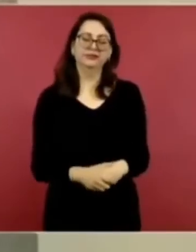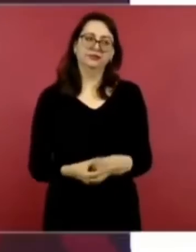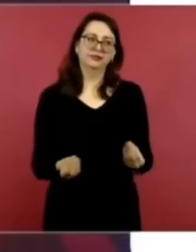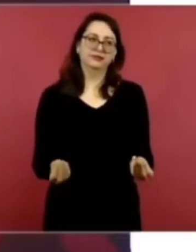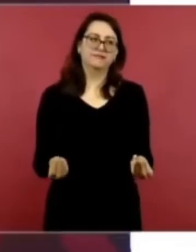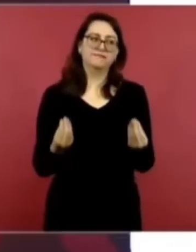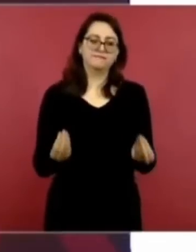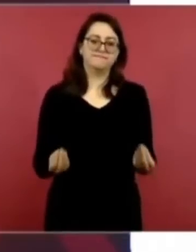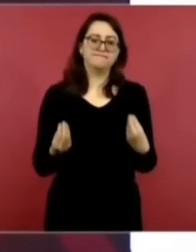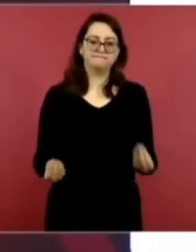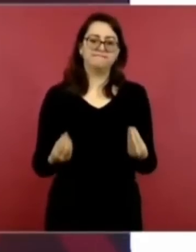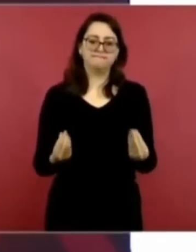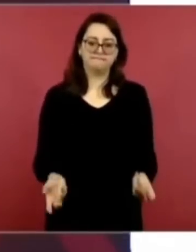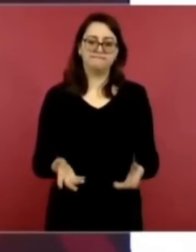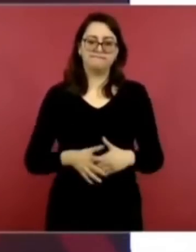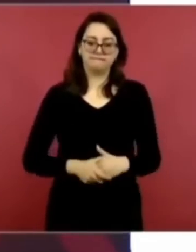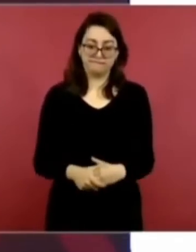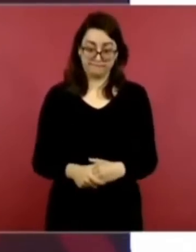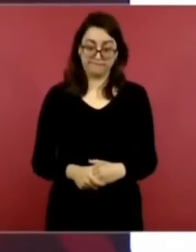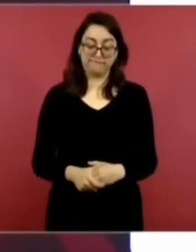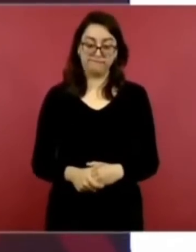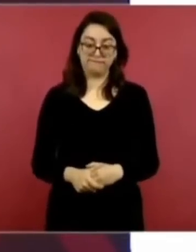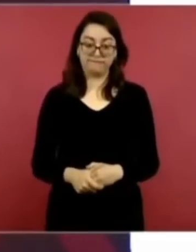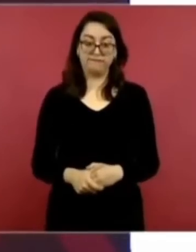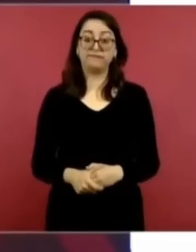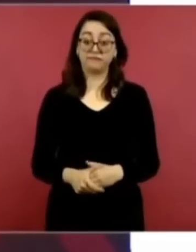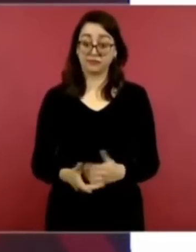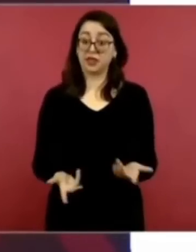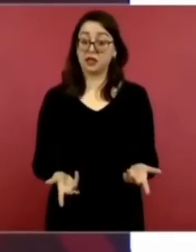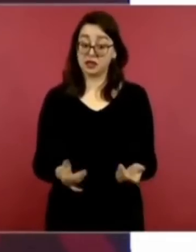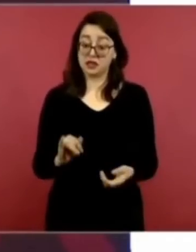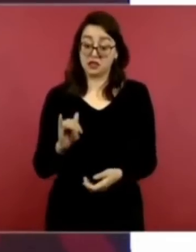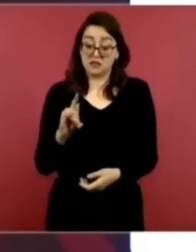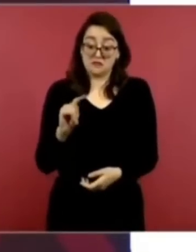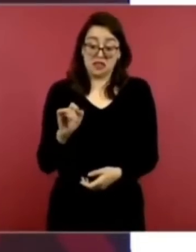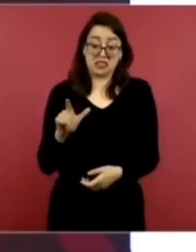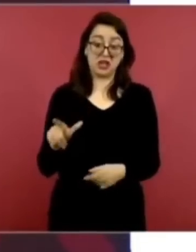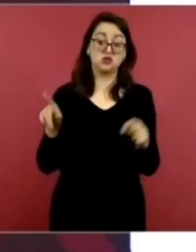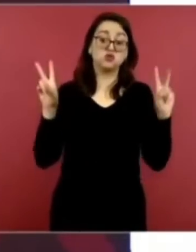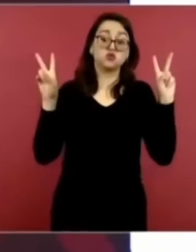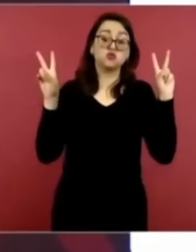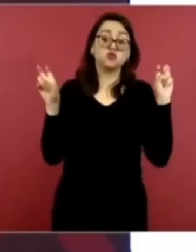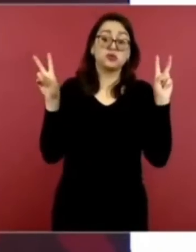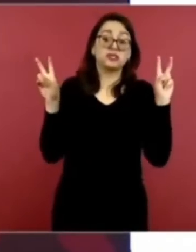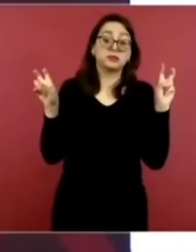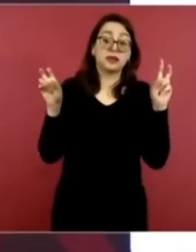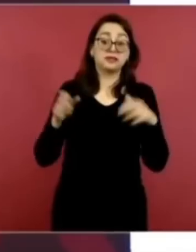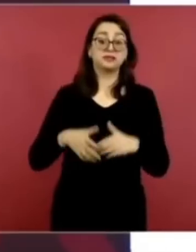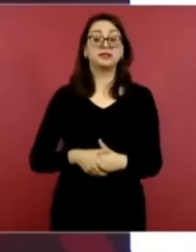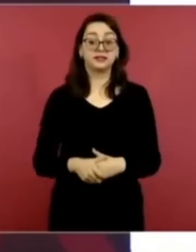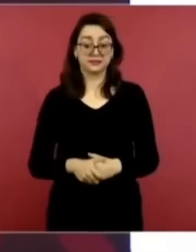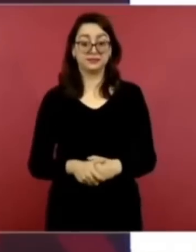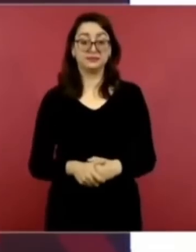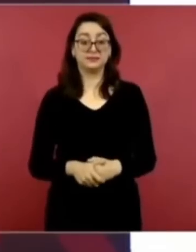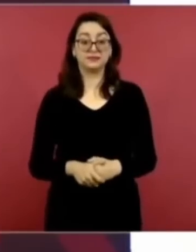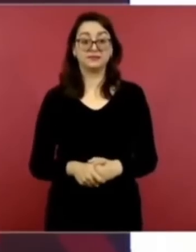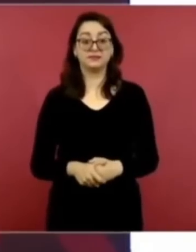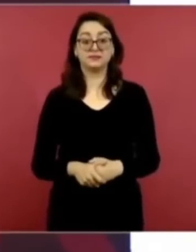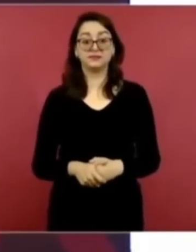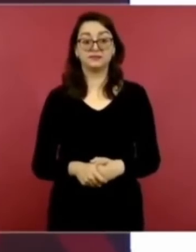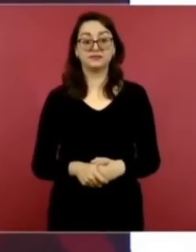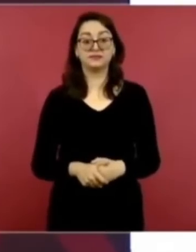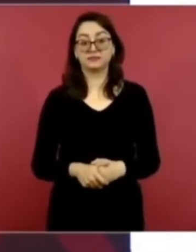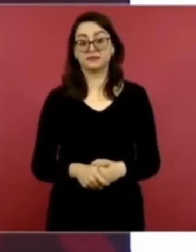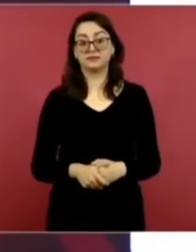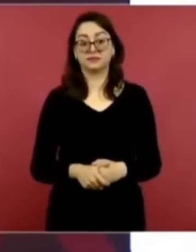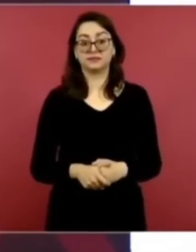¿sí? para eso fue le llaman agentes